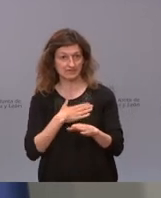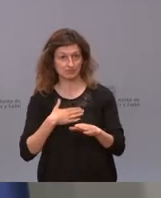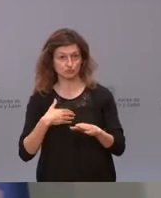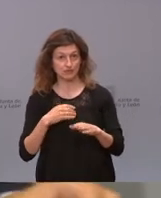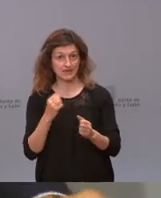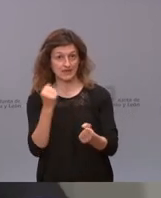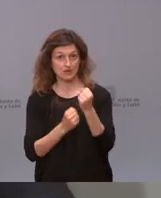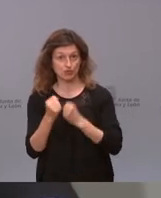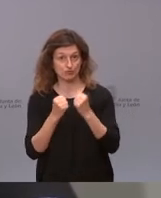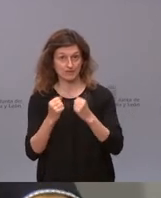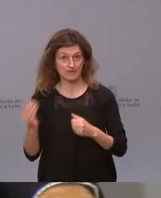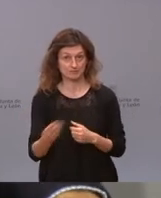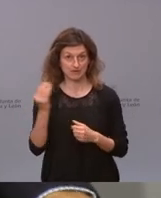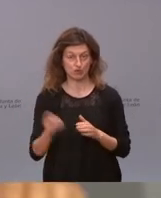economía.